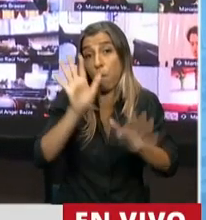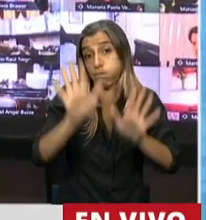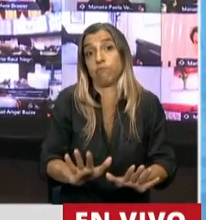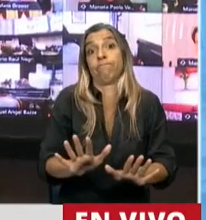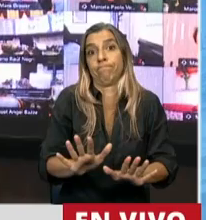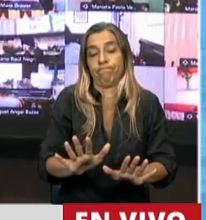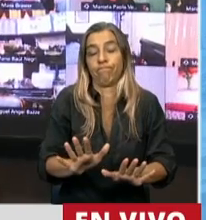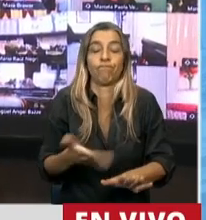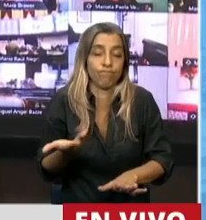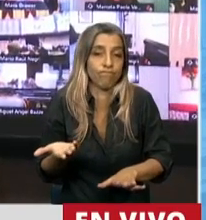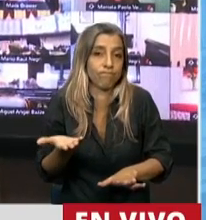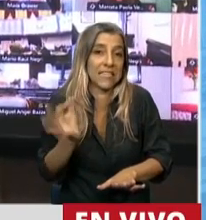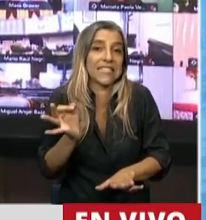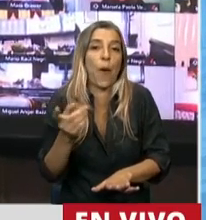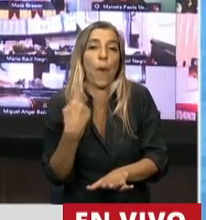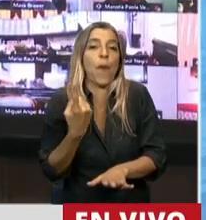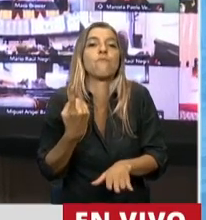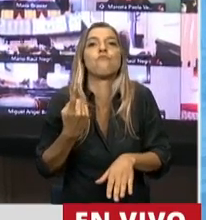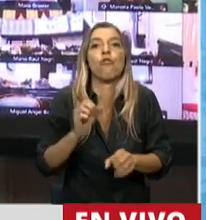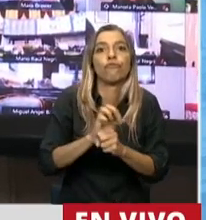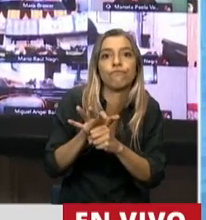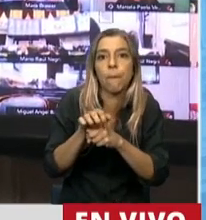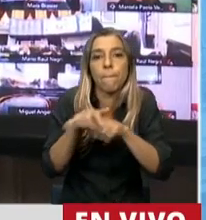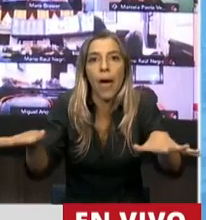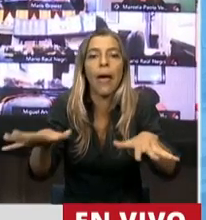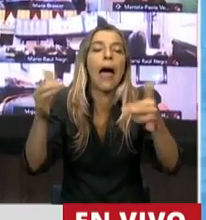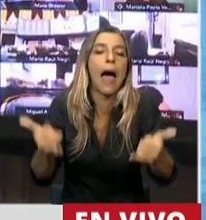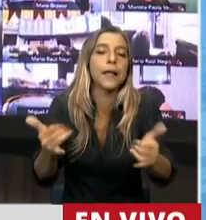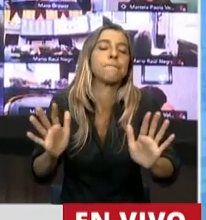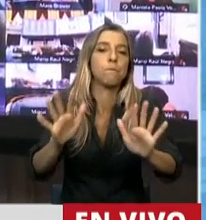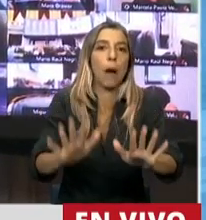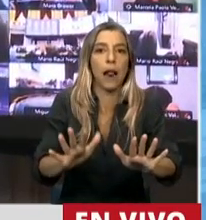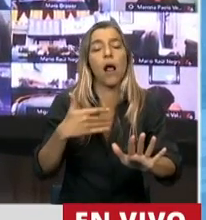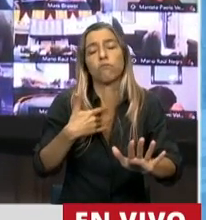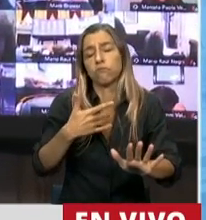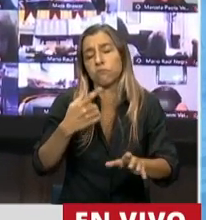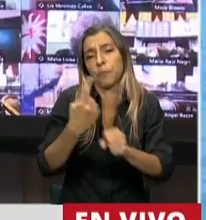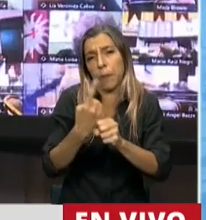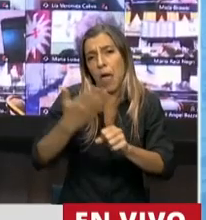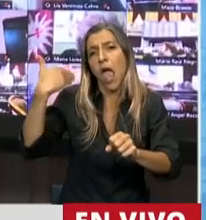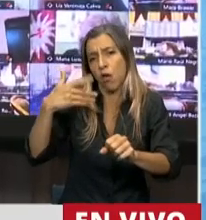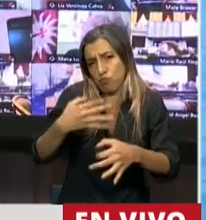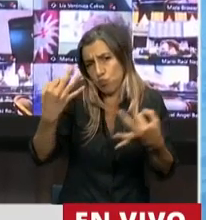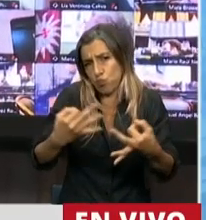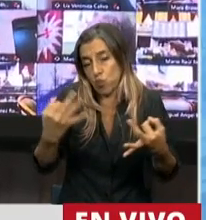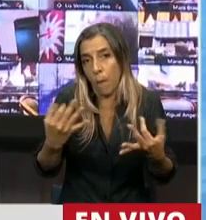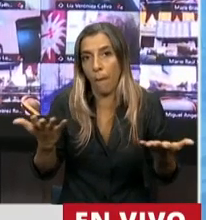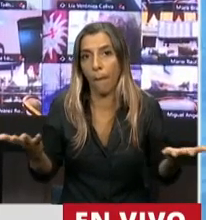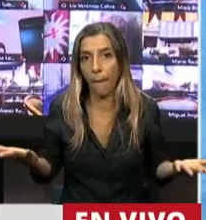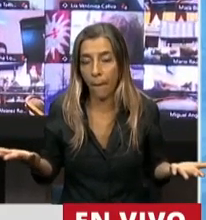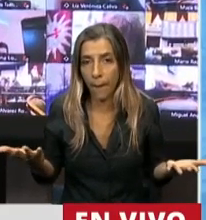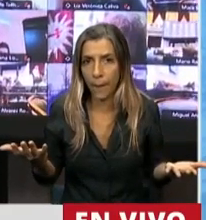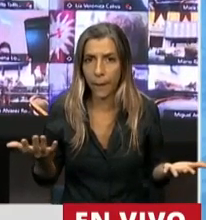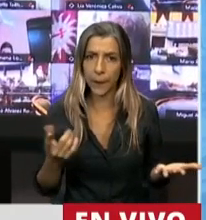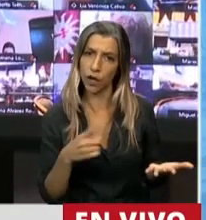una reacción lógica en un primer momento. Pero no poder permitirnos ni siquiera